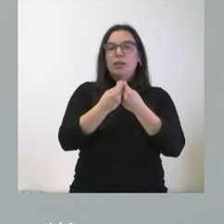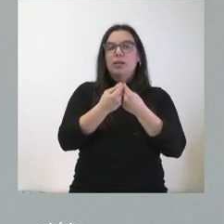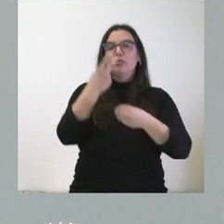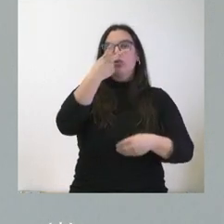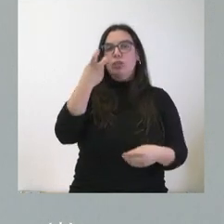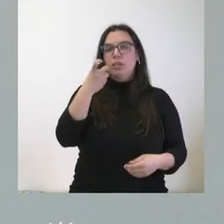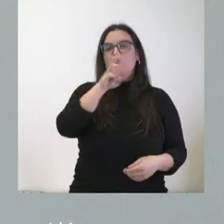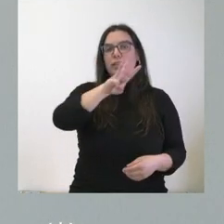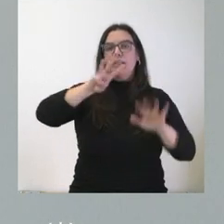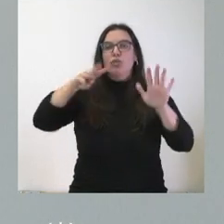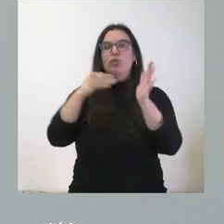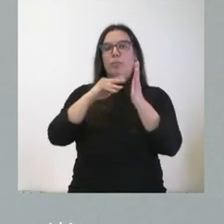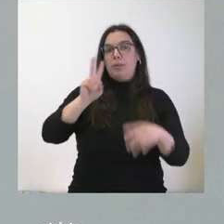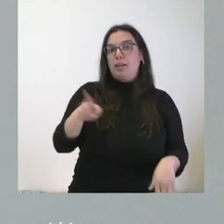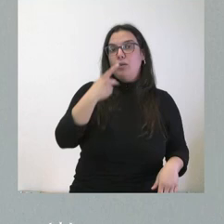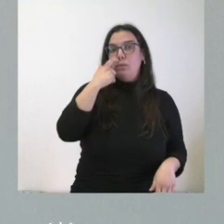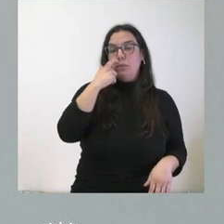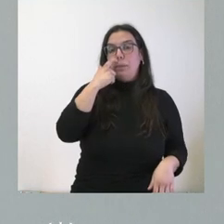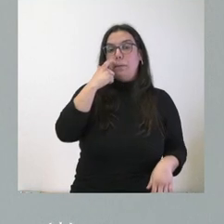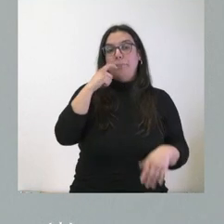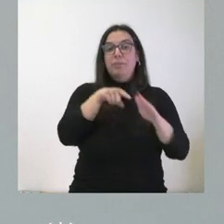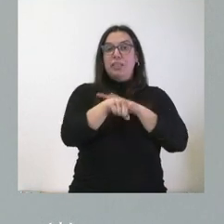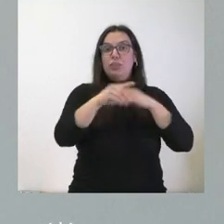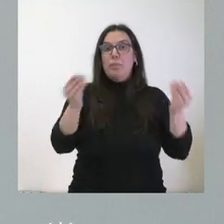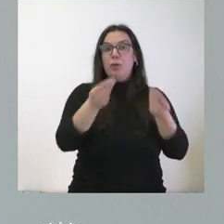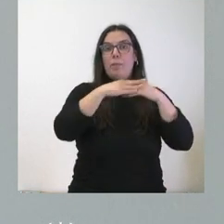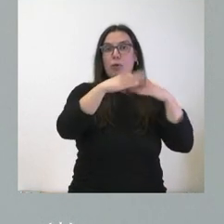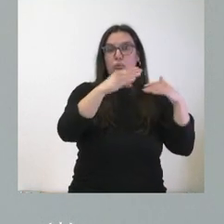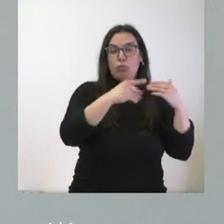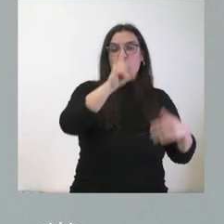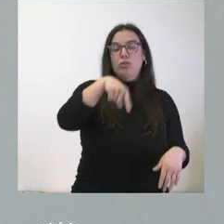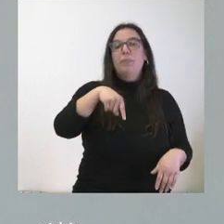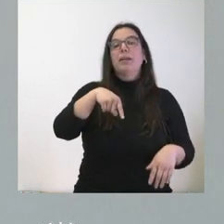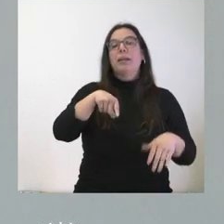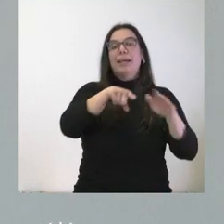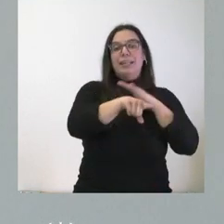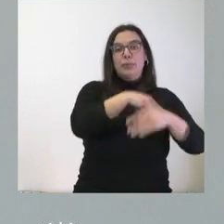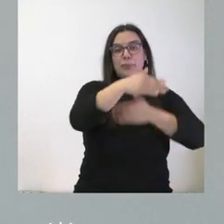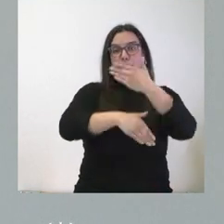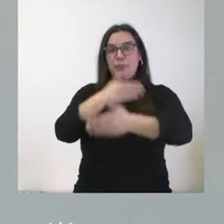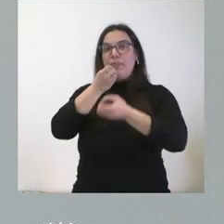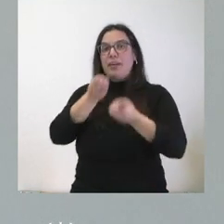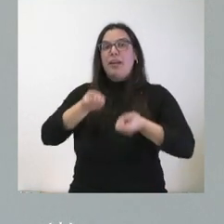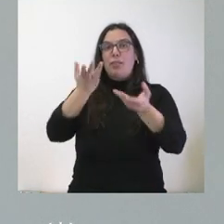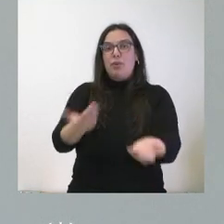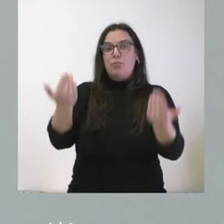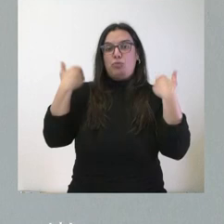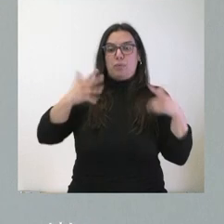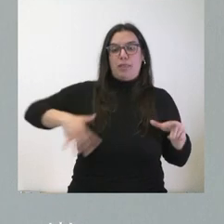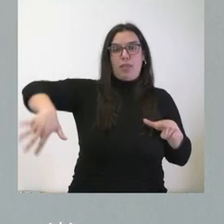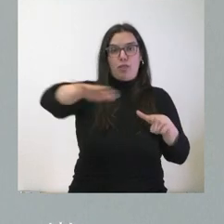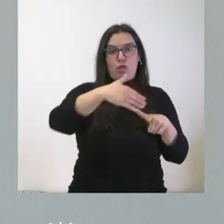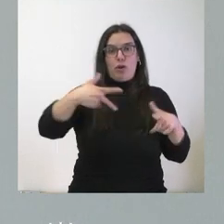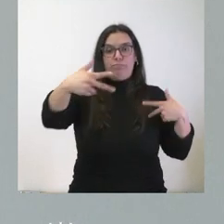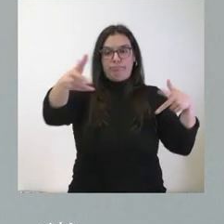238.000 euros. La mejora de la gestión para los usuarios, la mejora de la tramitación de la declaración responsable de acotamiento y